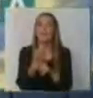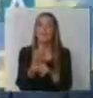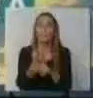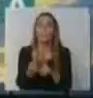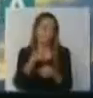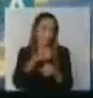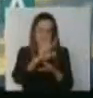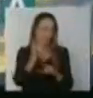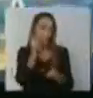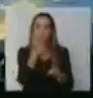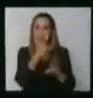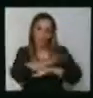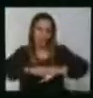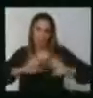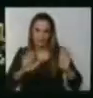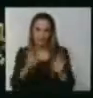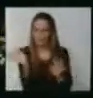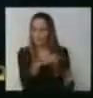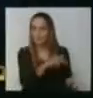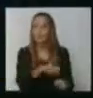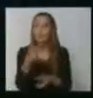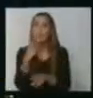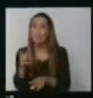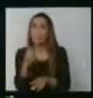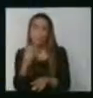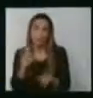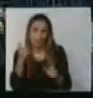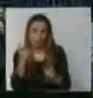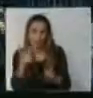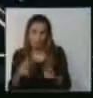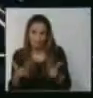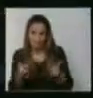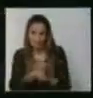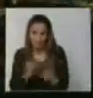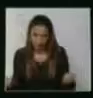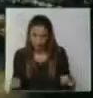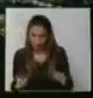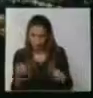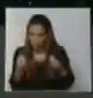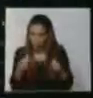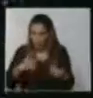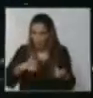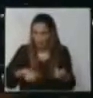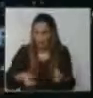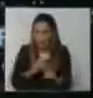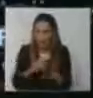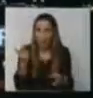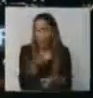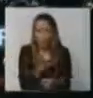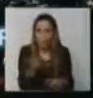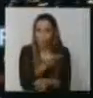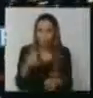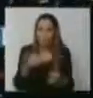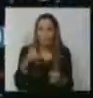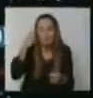si no tenemos luz, no podemos ni siquiera usar el agua caliente. Lo cierto es